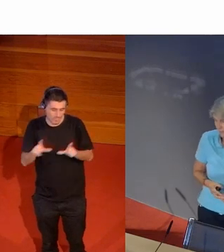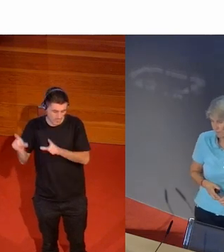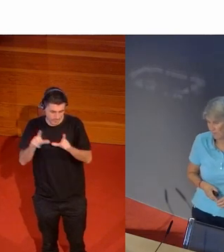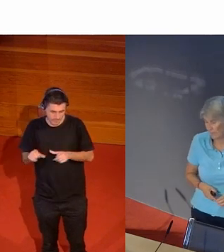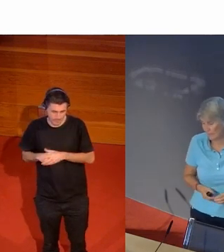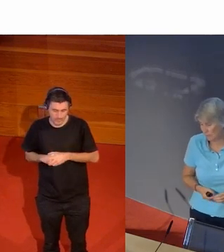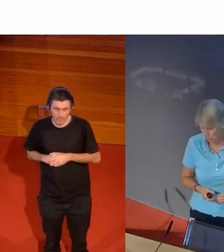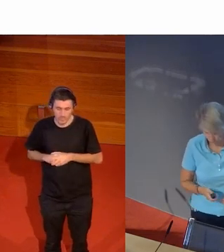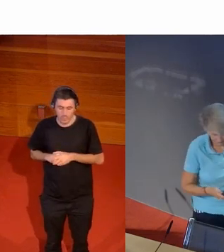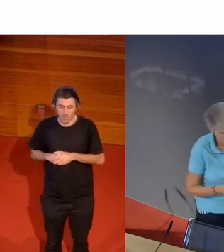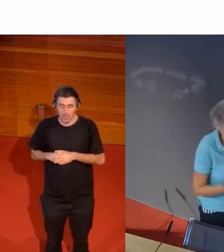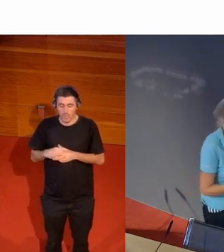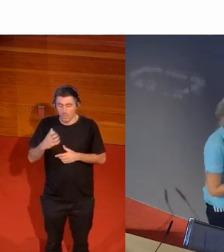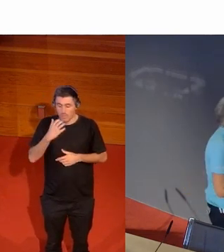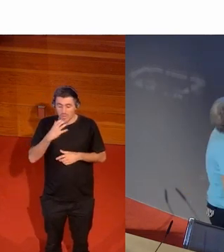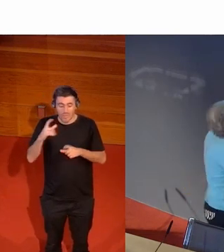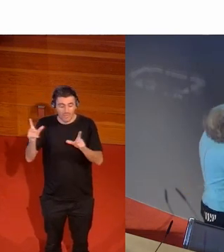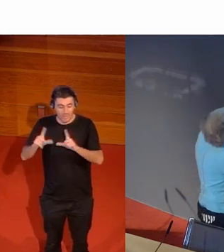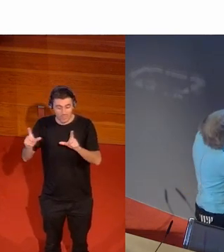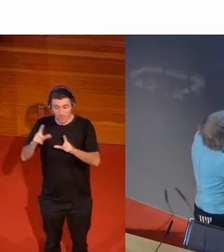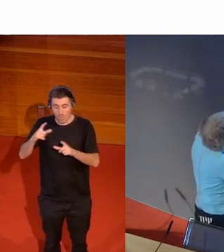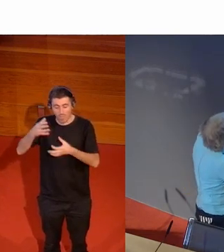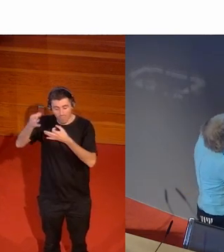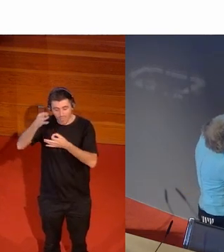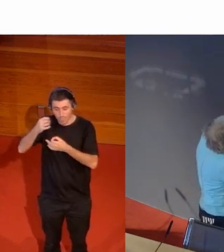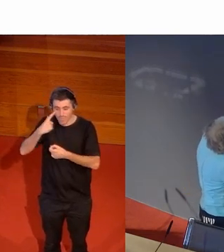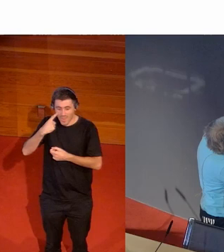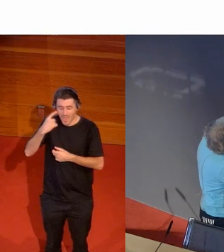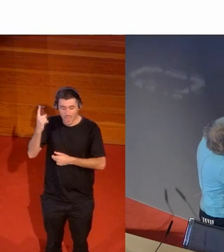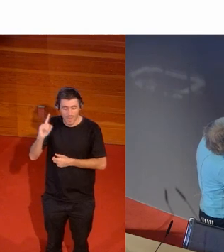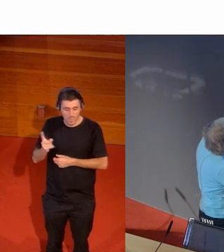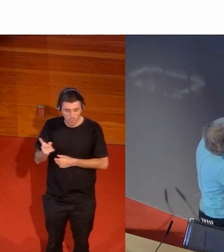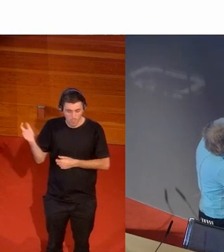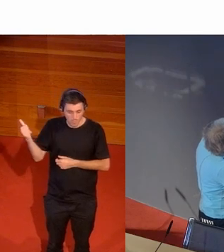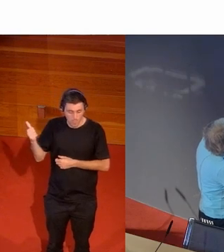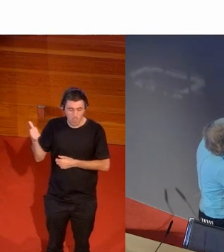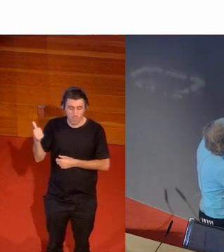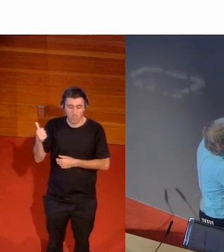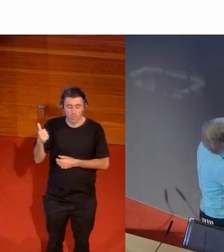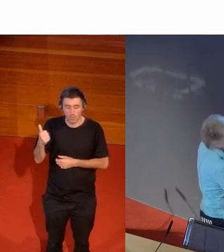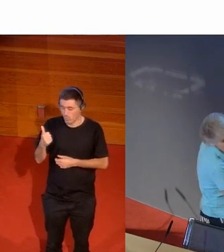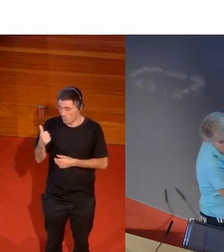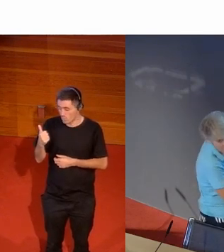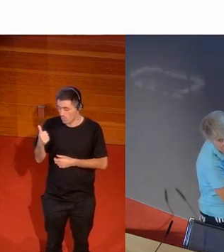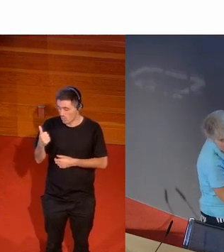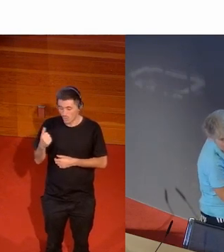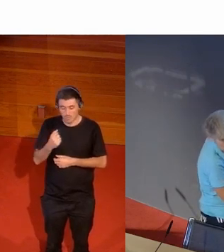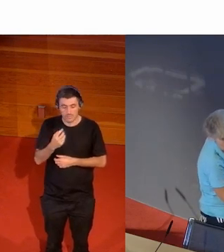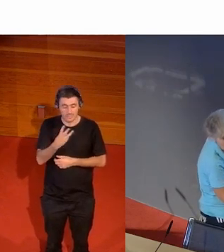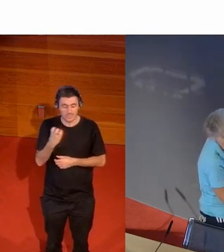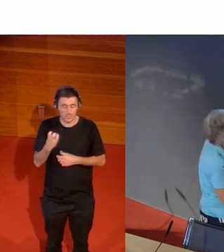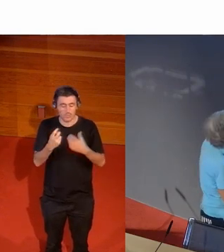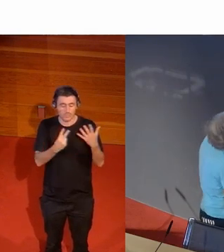en la televisión que son los datos estos amarillos 379 días 4380 noticias